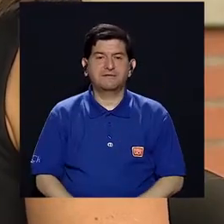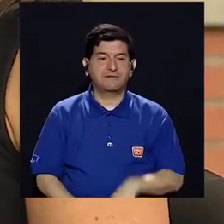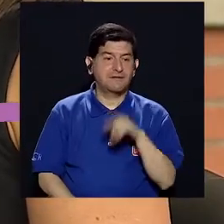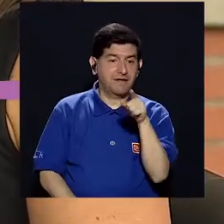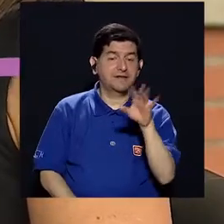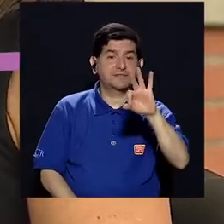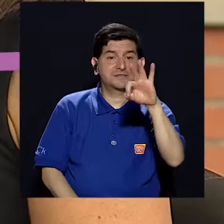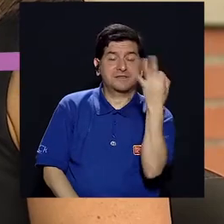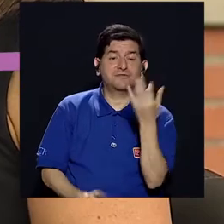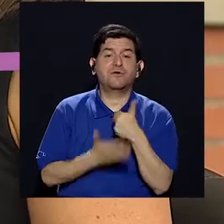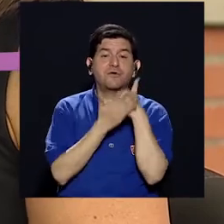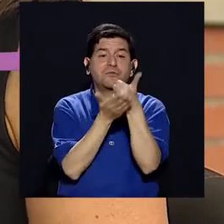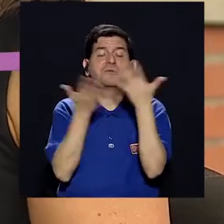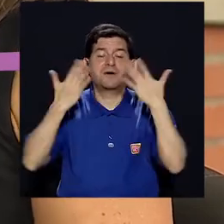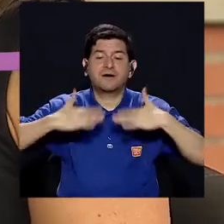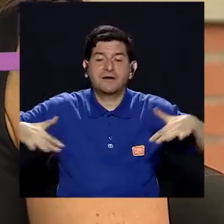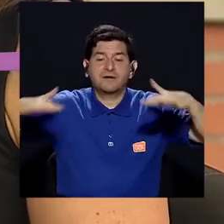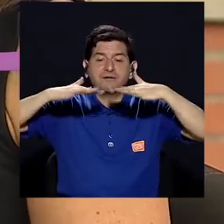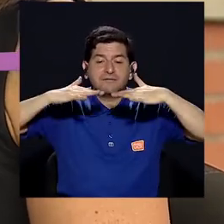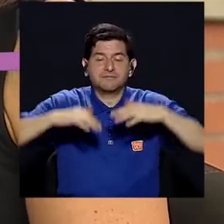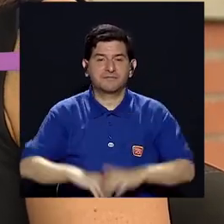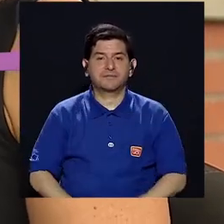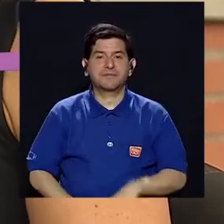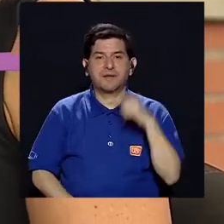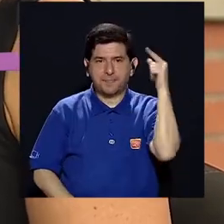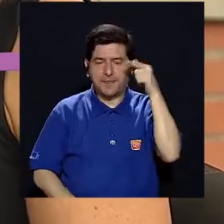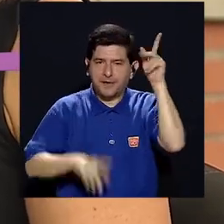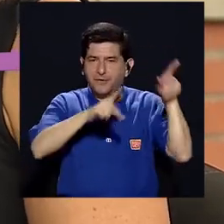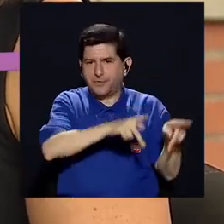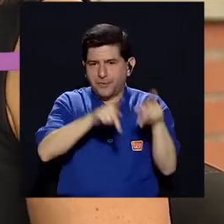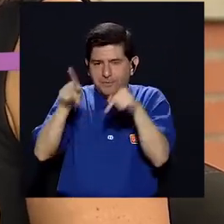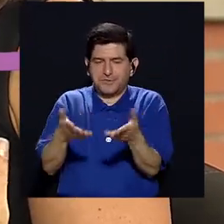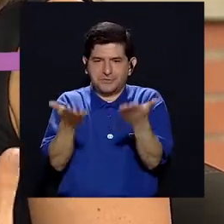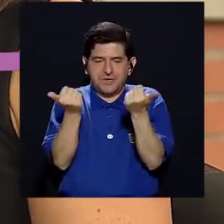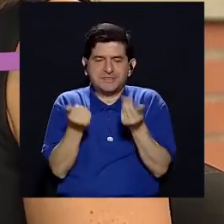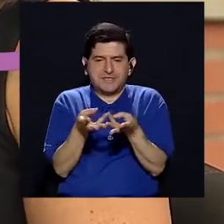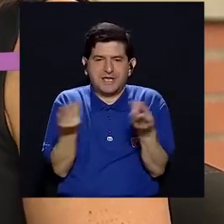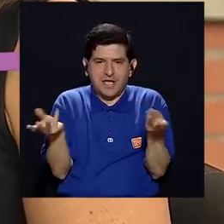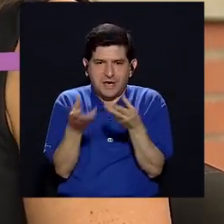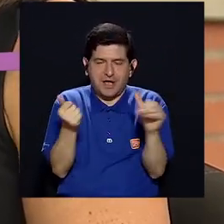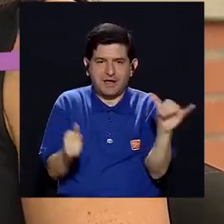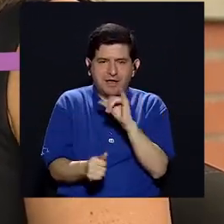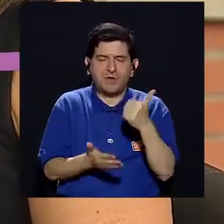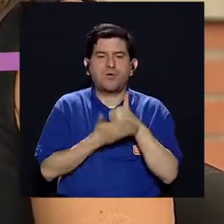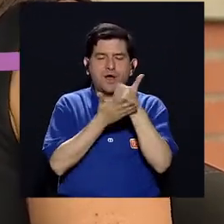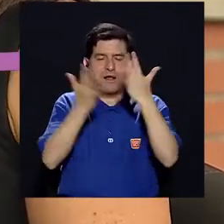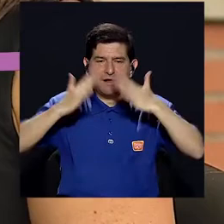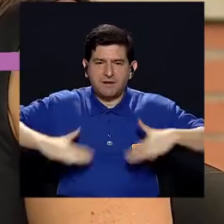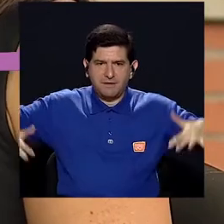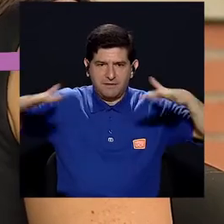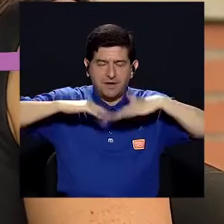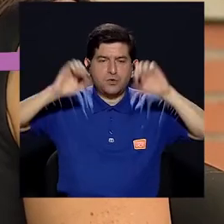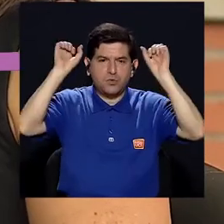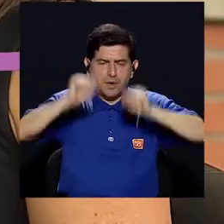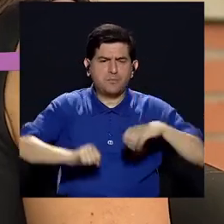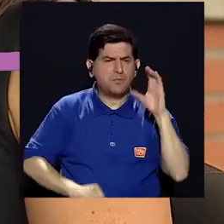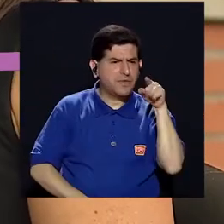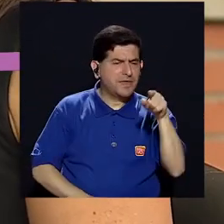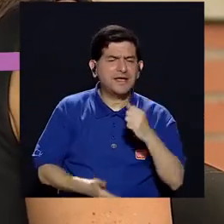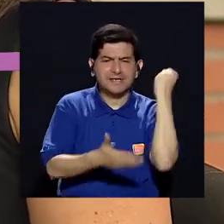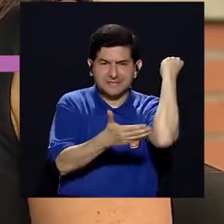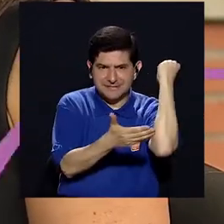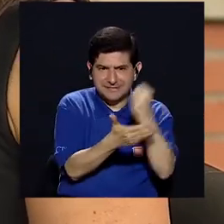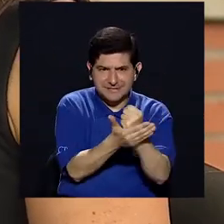entonces es una manera de ayudar al medio ambiente y por ende las personas que quieren buscar productos que también ayuden al medio ambiente, pues